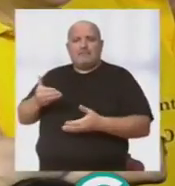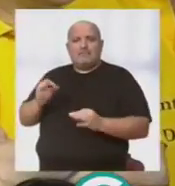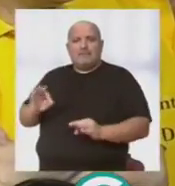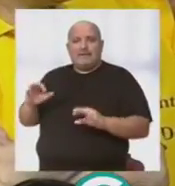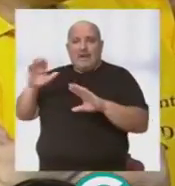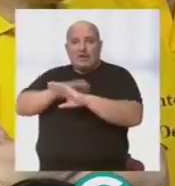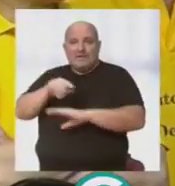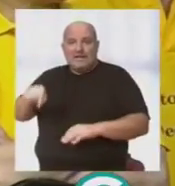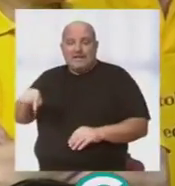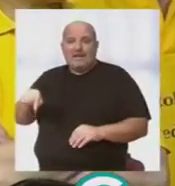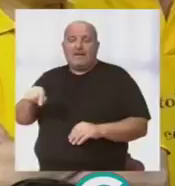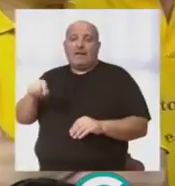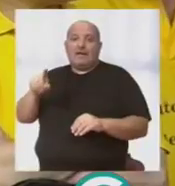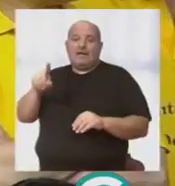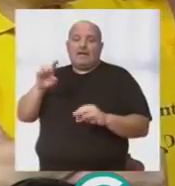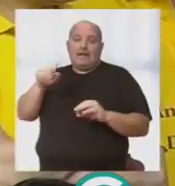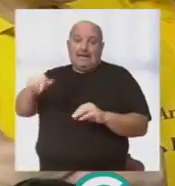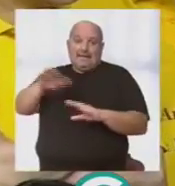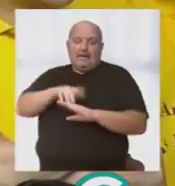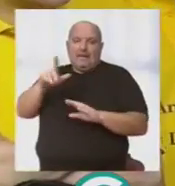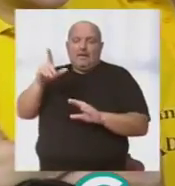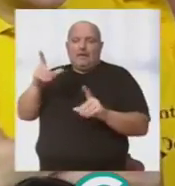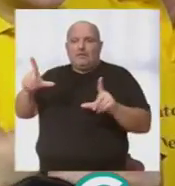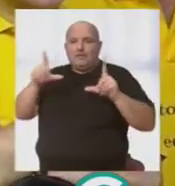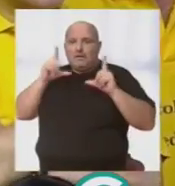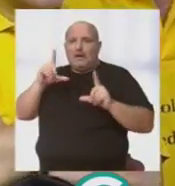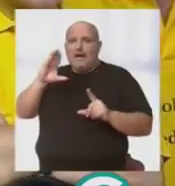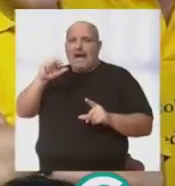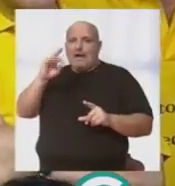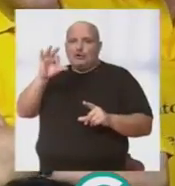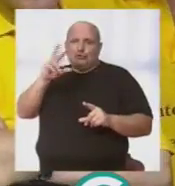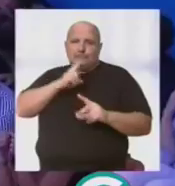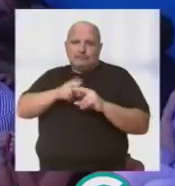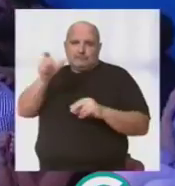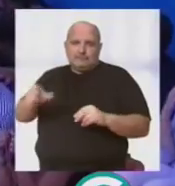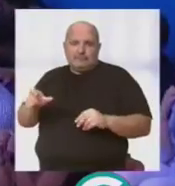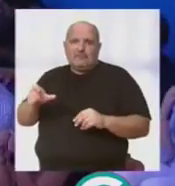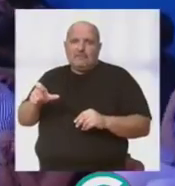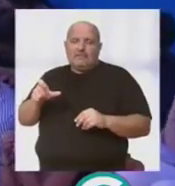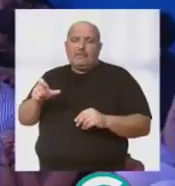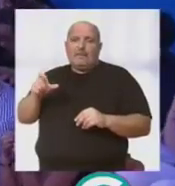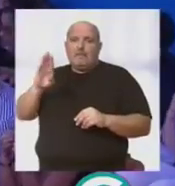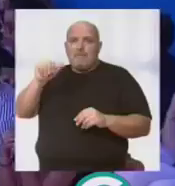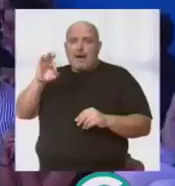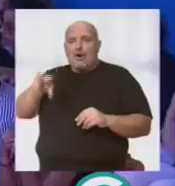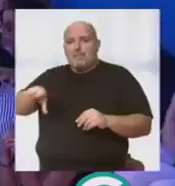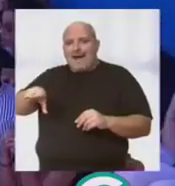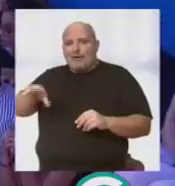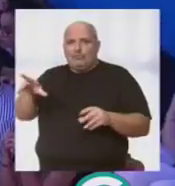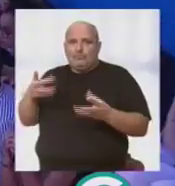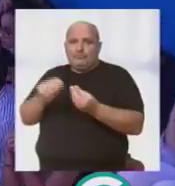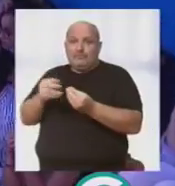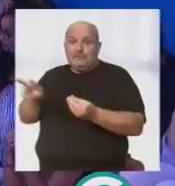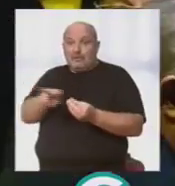de esa noche, que es el cuarteto que está protagonizando Carlitos, Libby y Paco, su hermano Scapacchini.